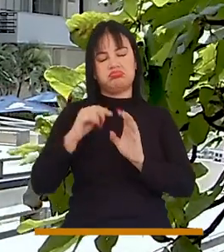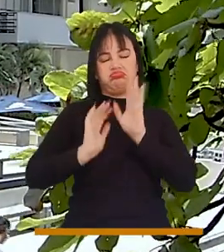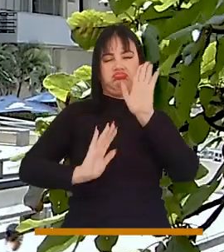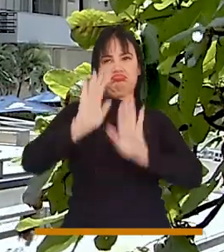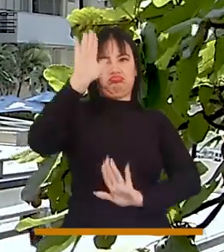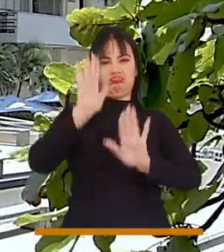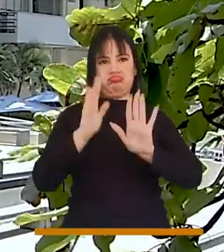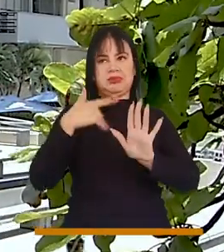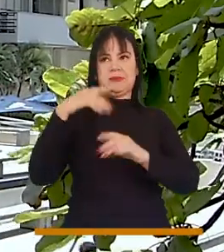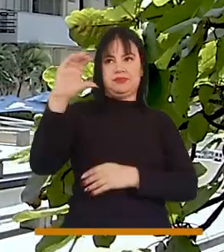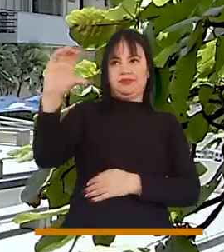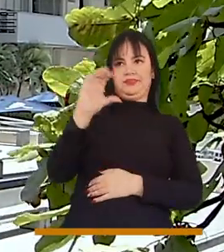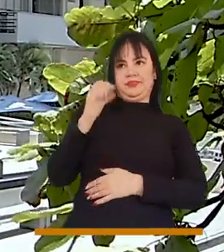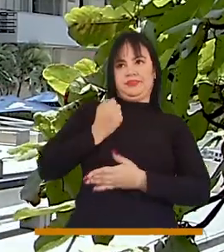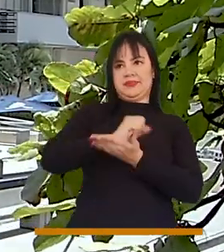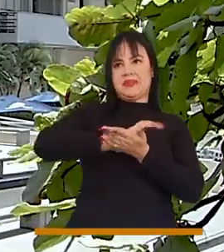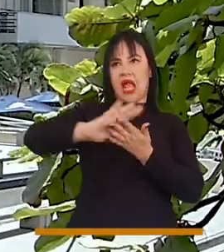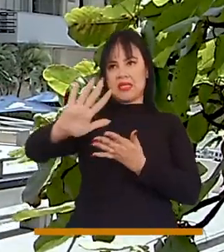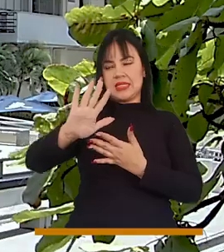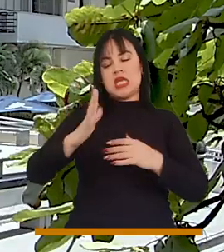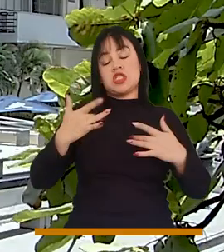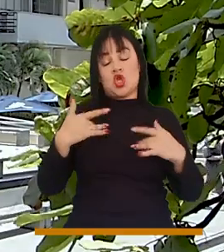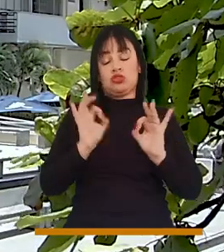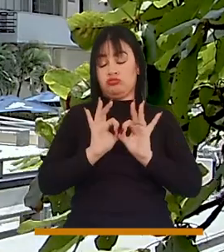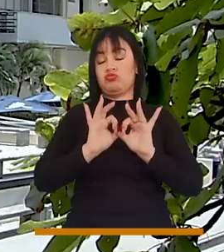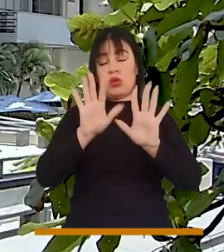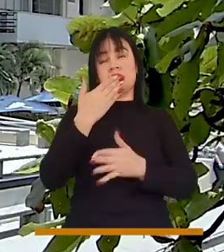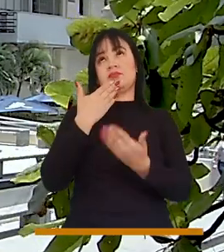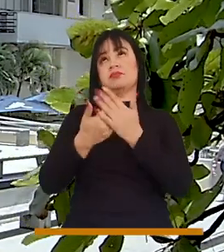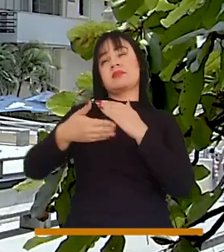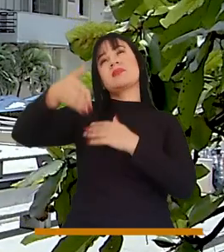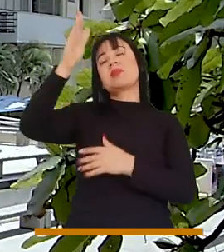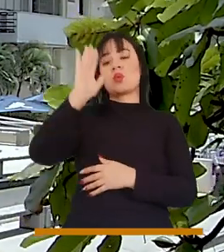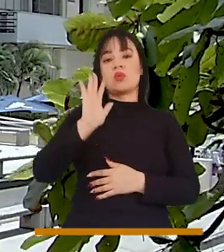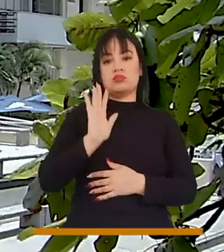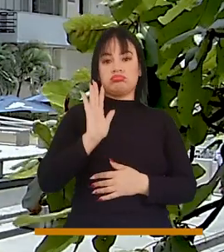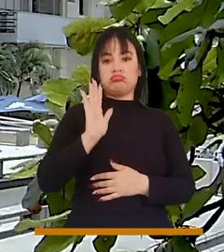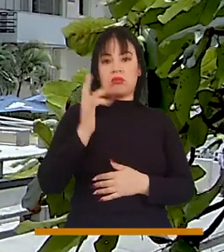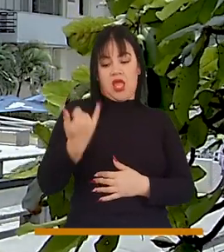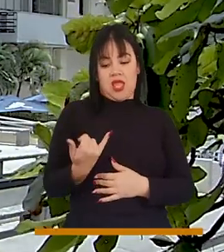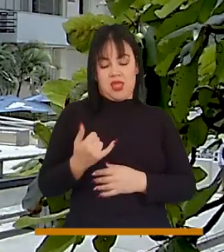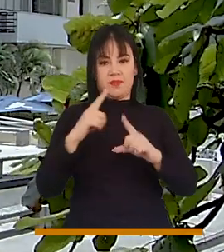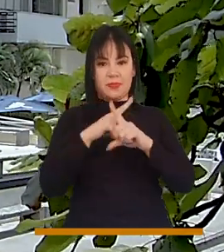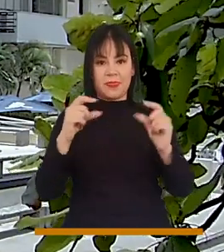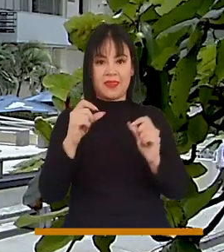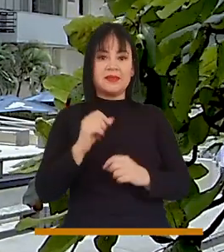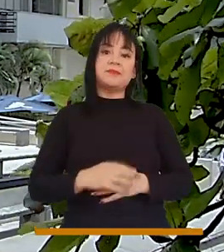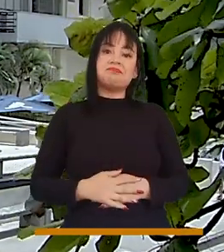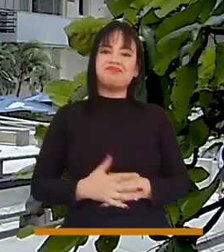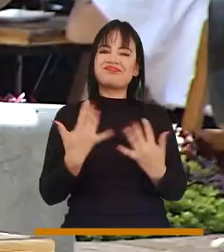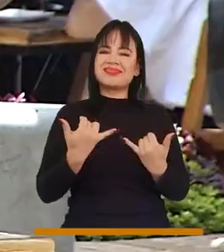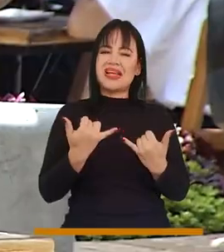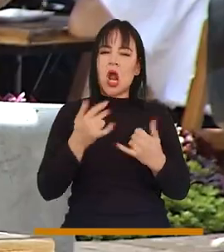ser beneficiario de una beca, del cual tuve la suerte, gracias a Dios, de ser becado acá en